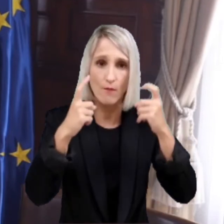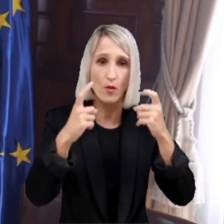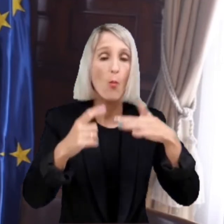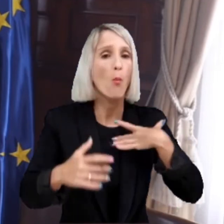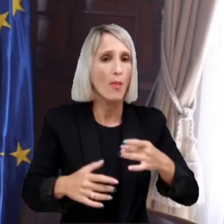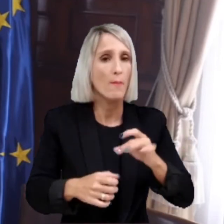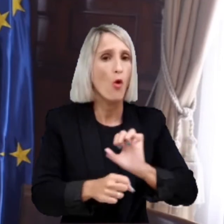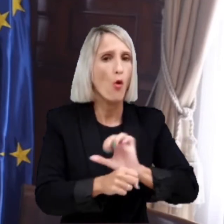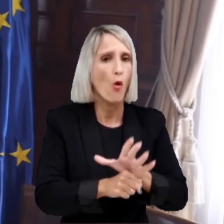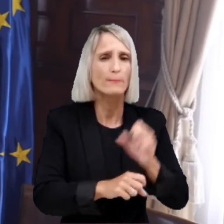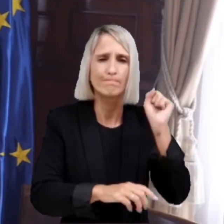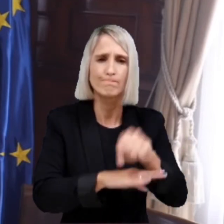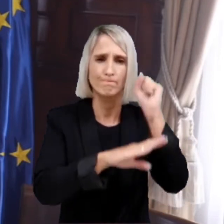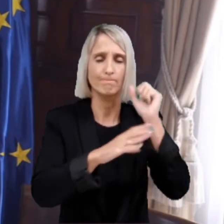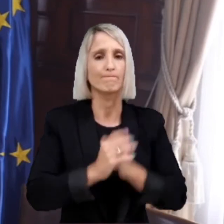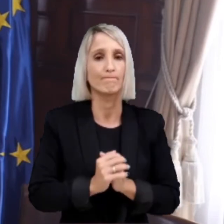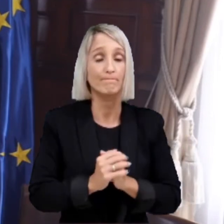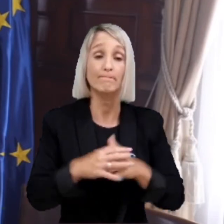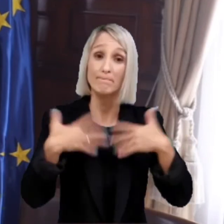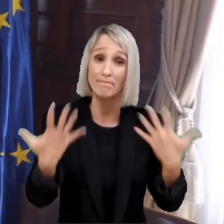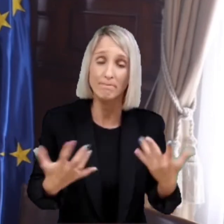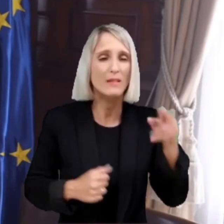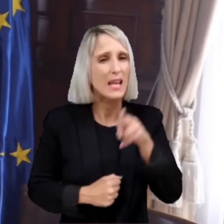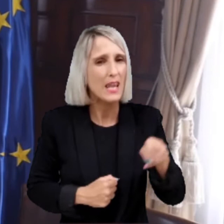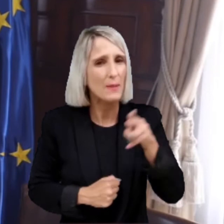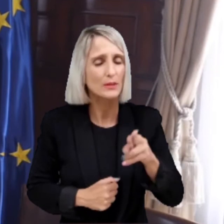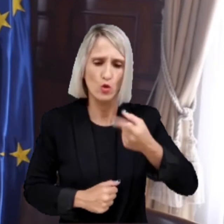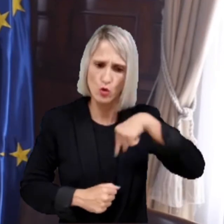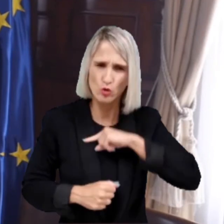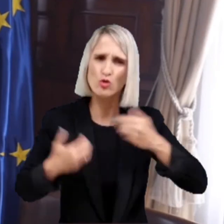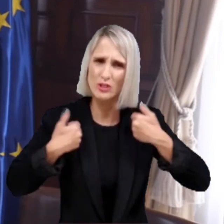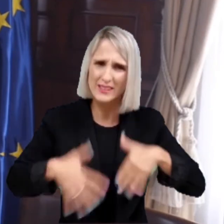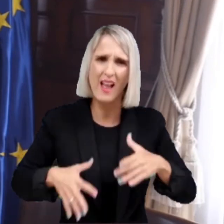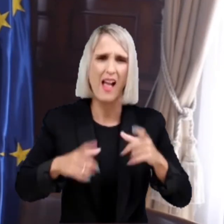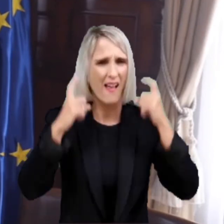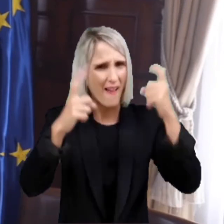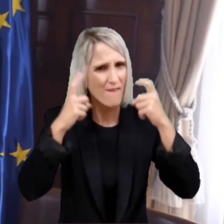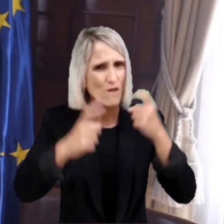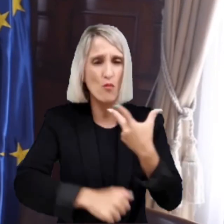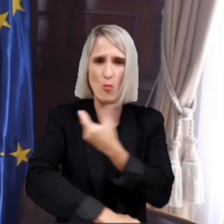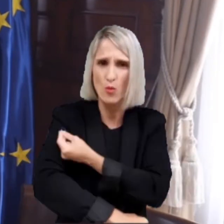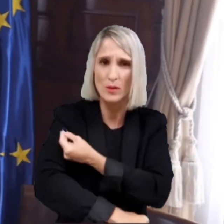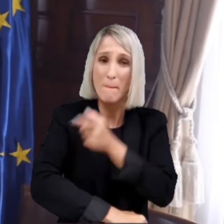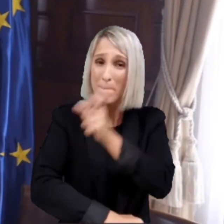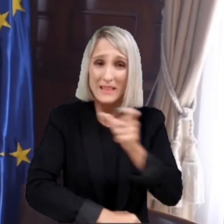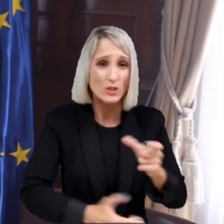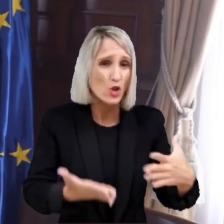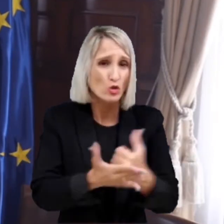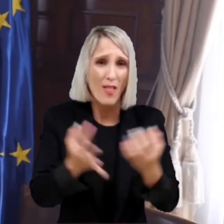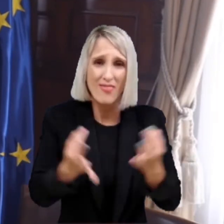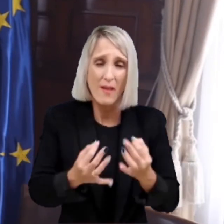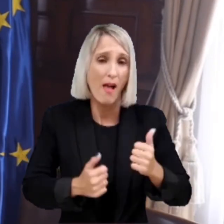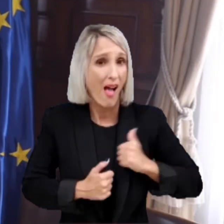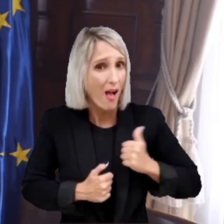tener una cobertura esencial para superar esta situación difícil de salud. Yo por eso insisto en que ya que se ha hecho ese gran